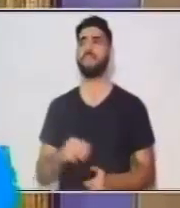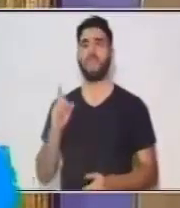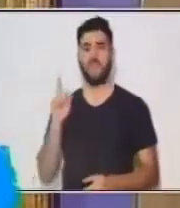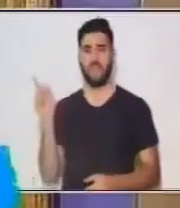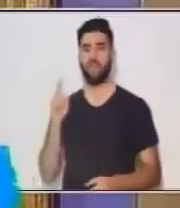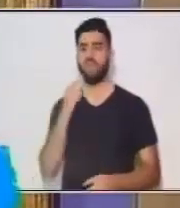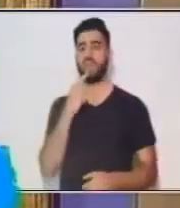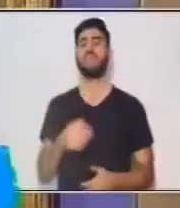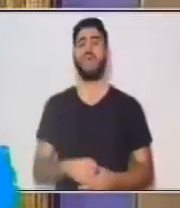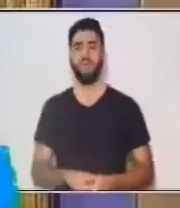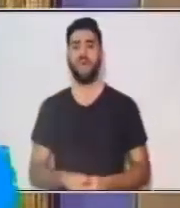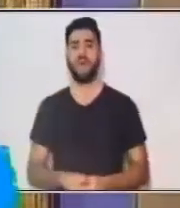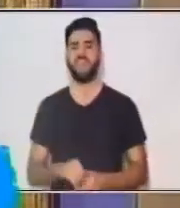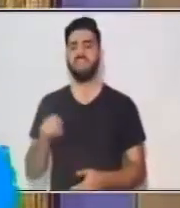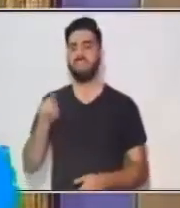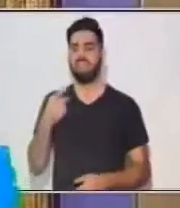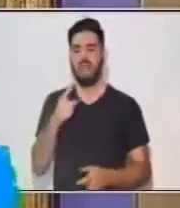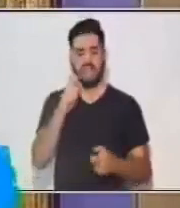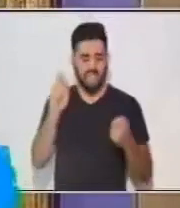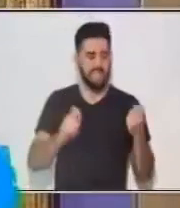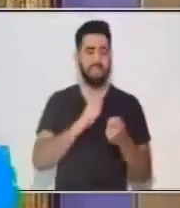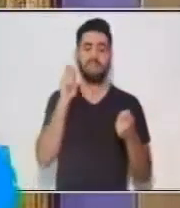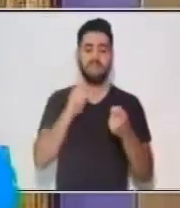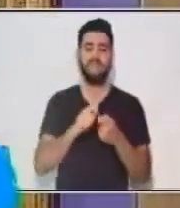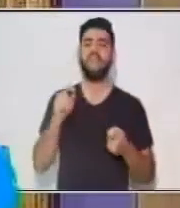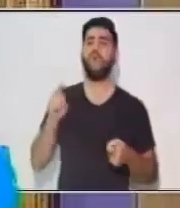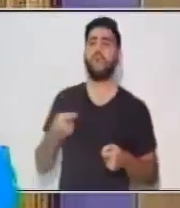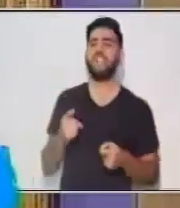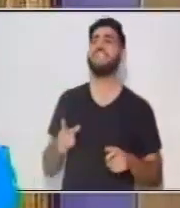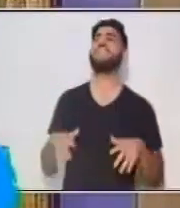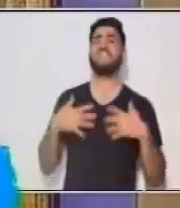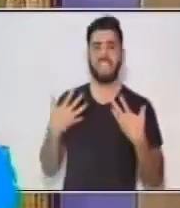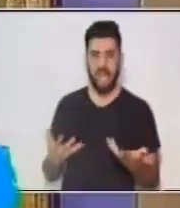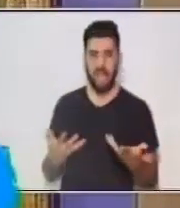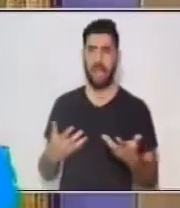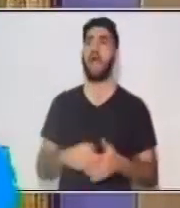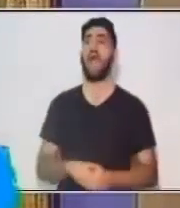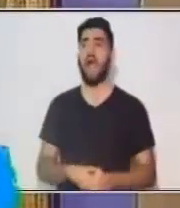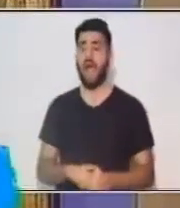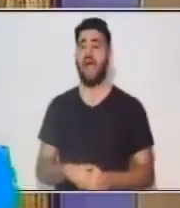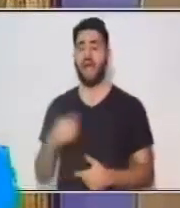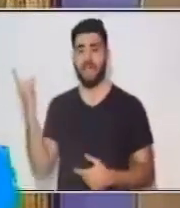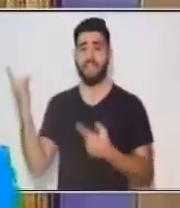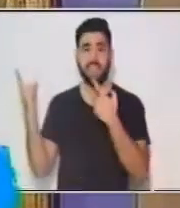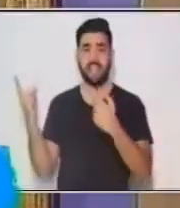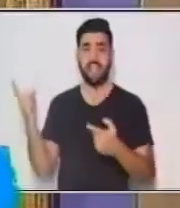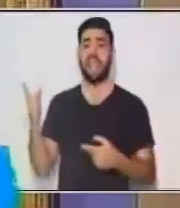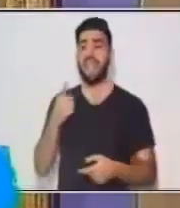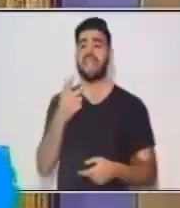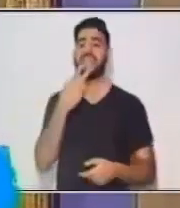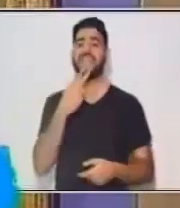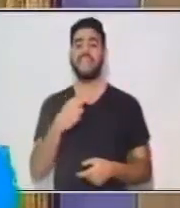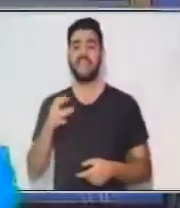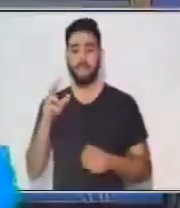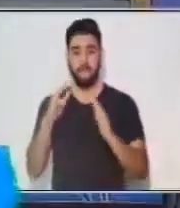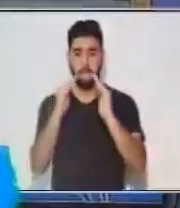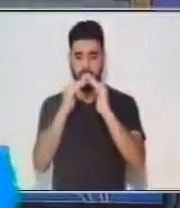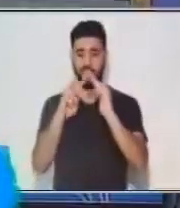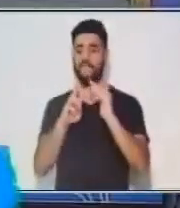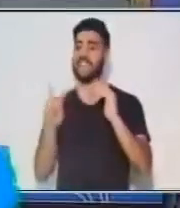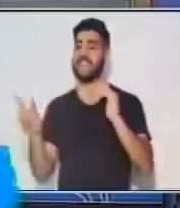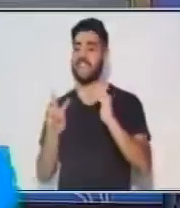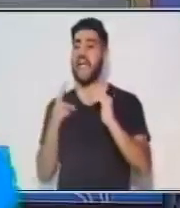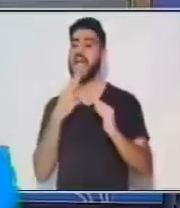quien se está hablando, pero más específicamente. Vean, si se dan cuenta aquí dice, el hijo de mi vecina. Es una descripción bastante